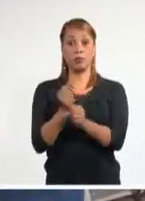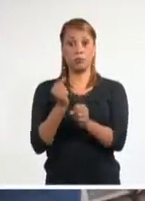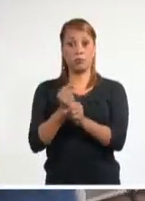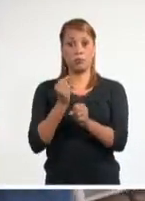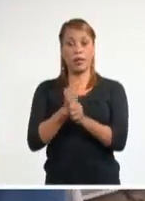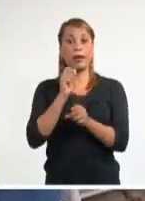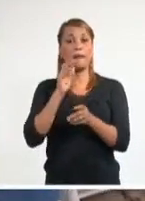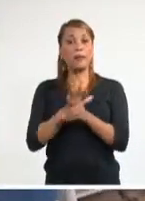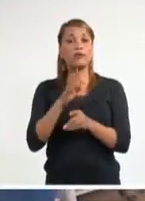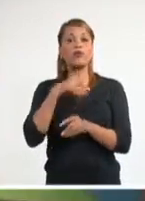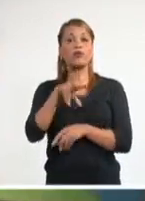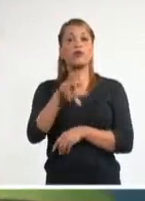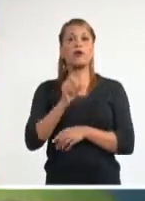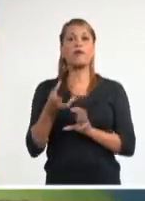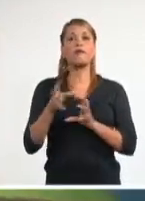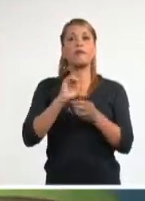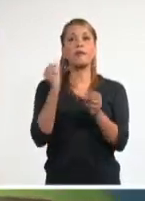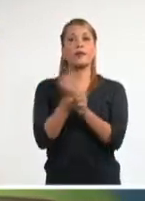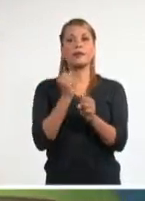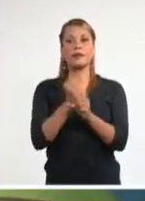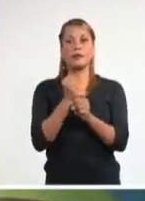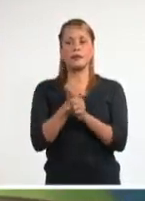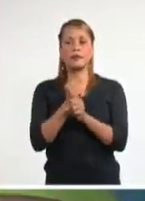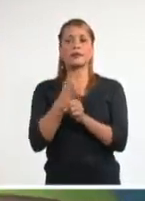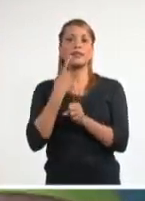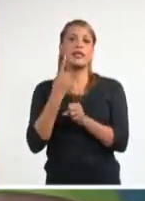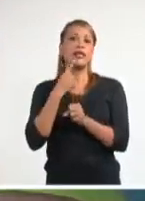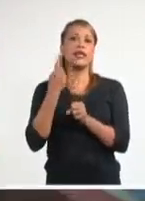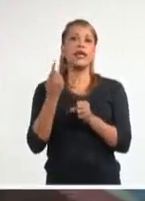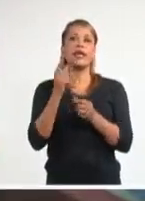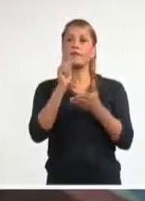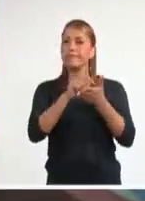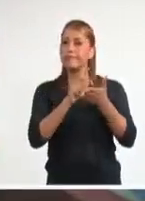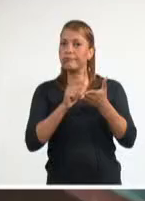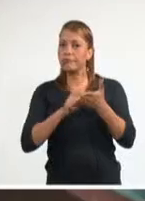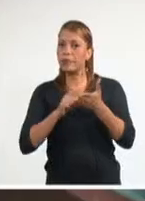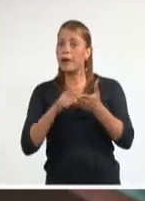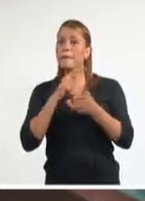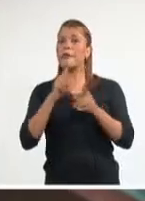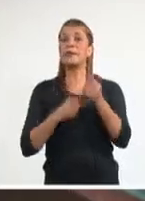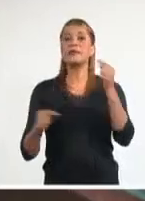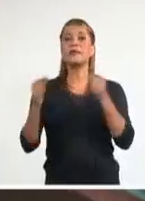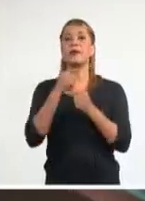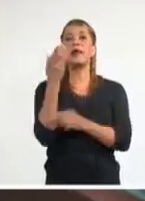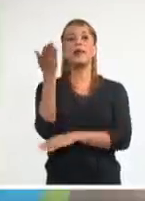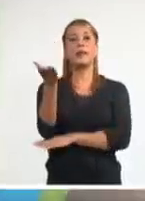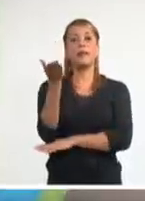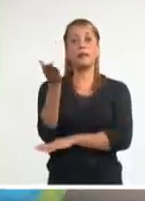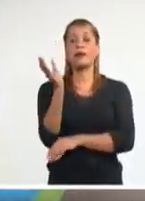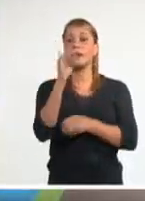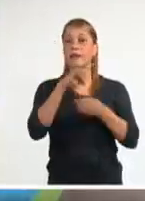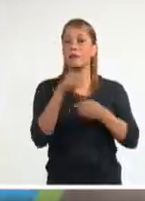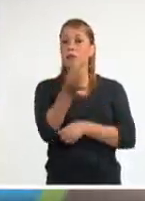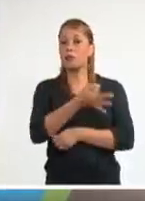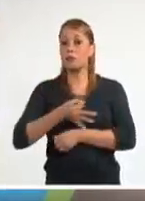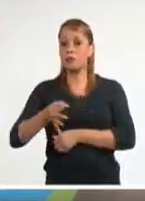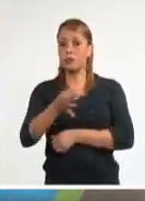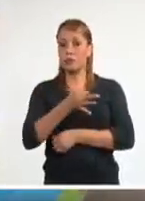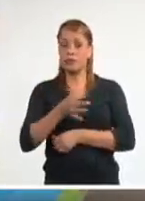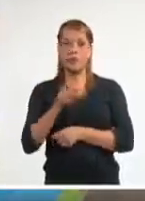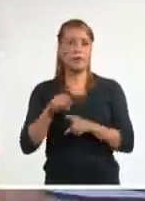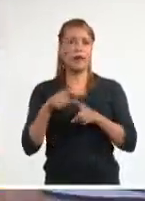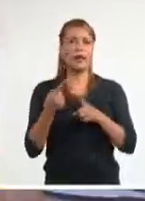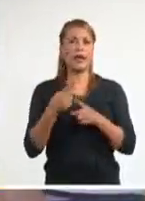un nuevo modelo de gestión en Tierra Brava. Parten del levantamiento de las principales demandas del sitio en infraestructura e información para